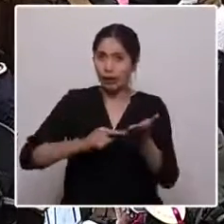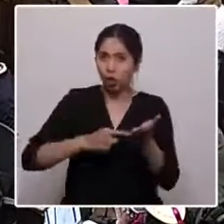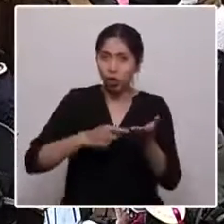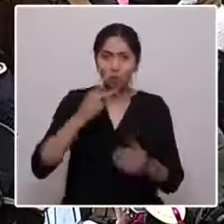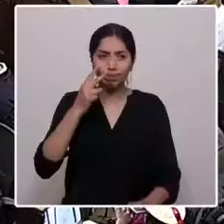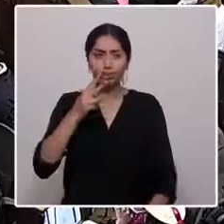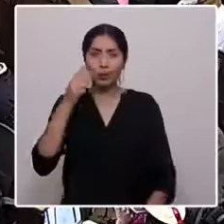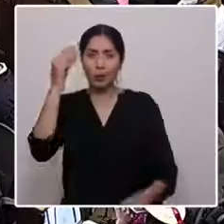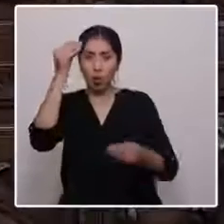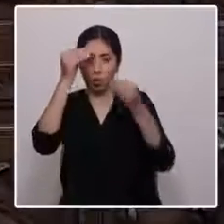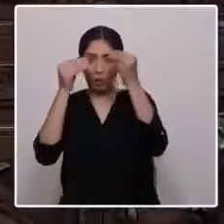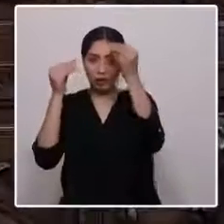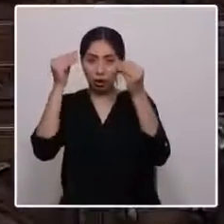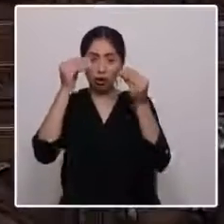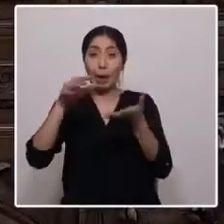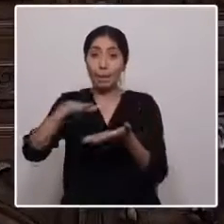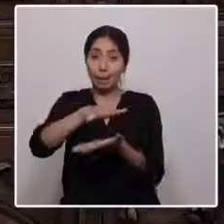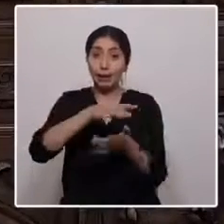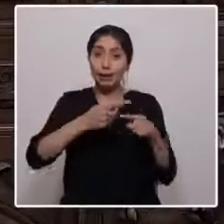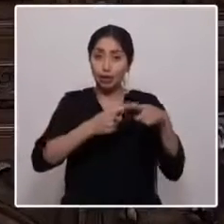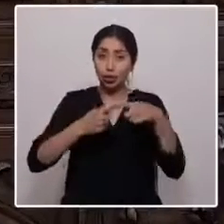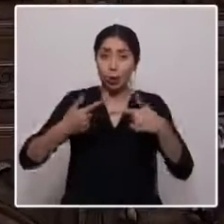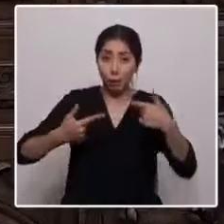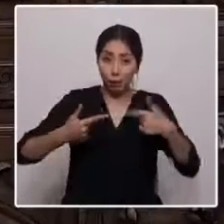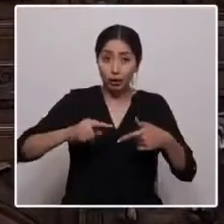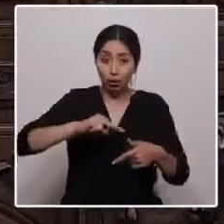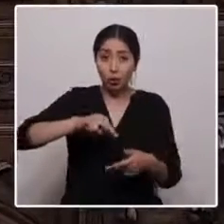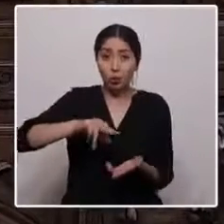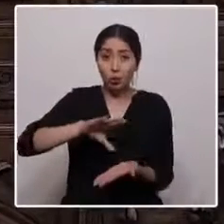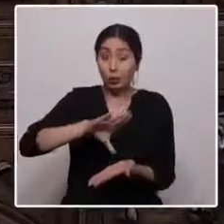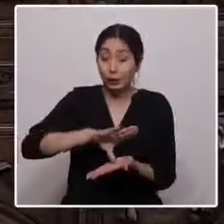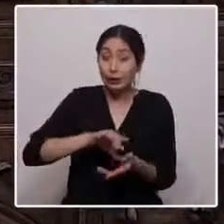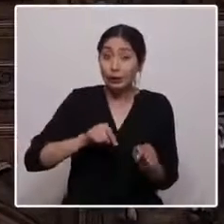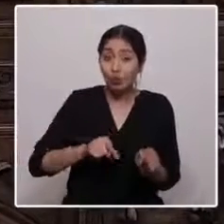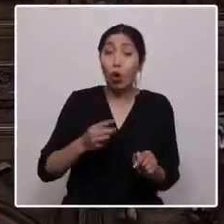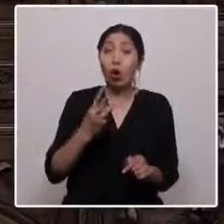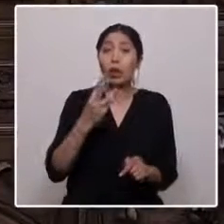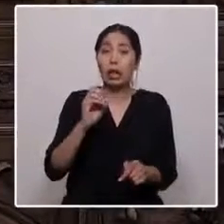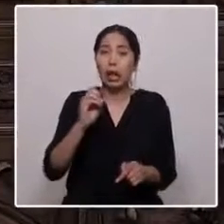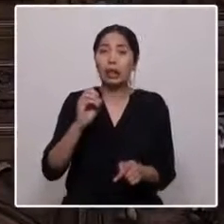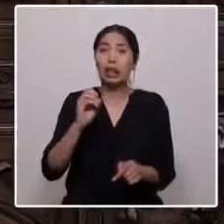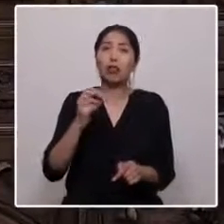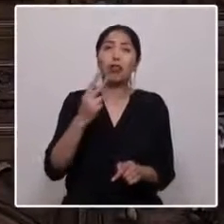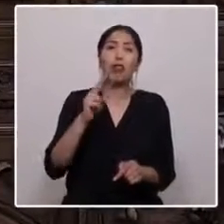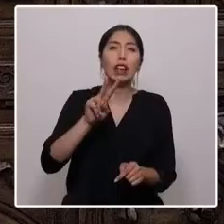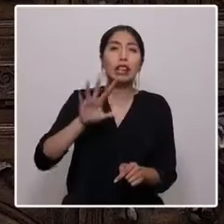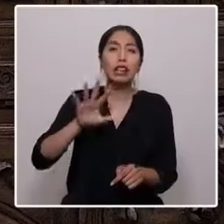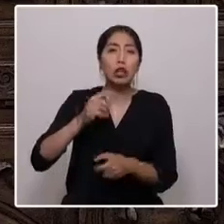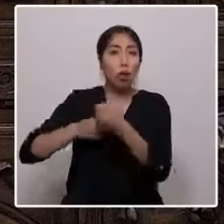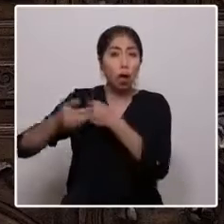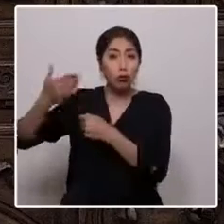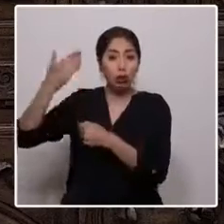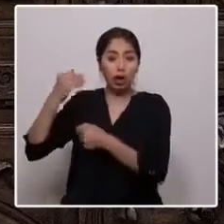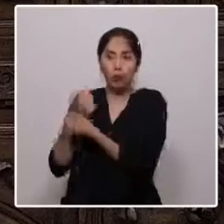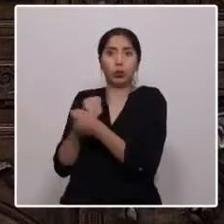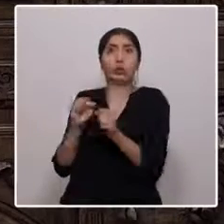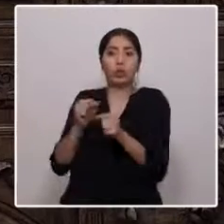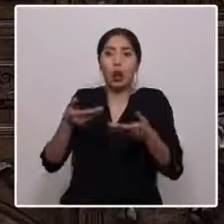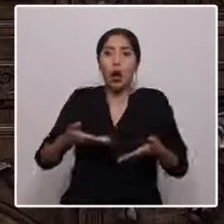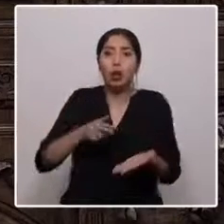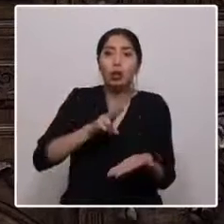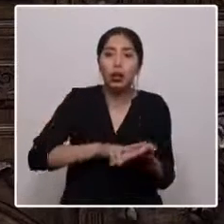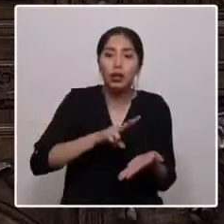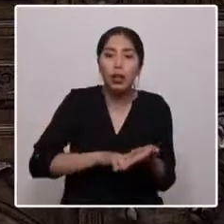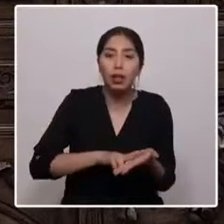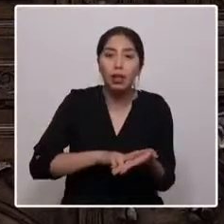el ambiente social y político de nuestro país. Lo que hace 30 o 25 años parecía imposible ya es una realidad. Vivimos